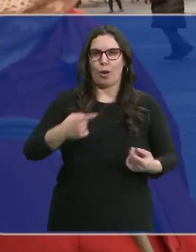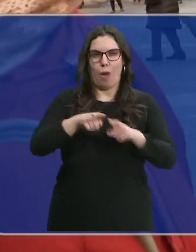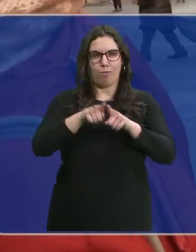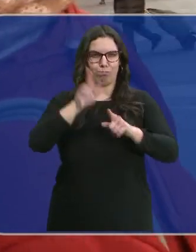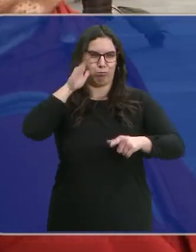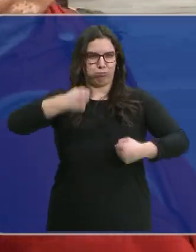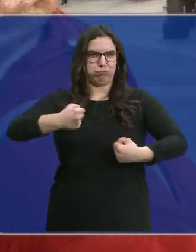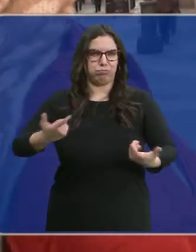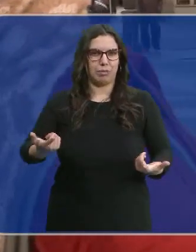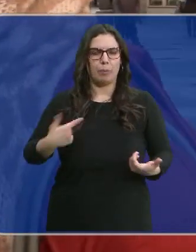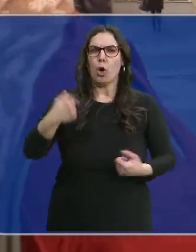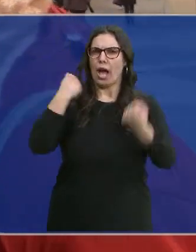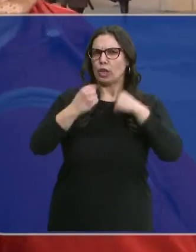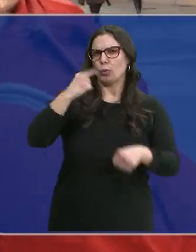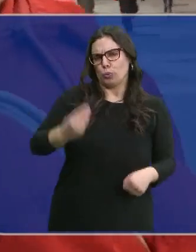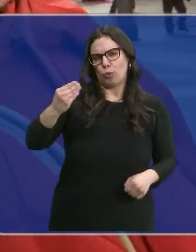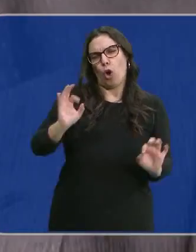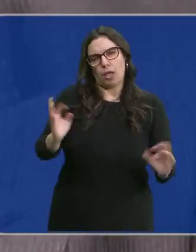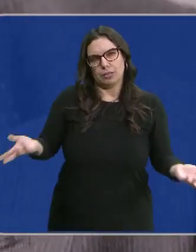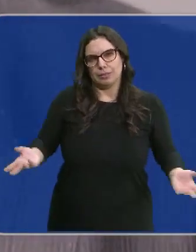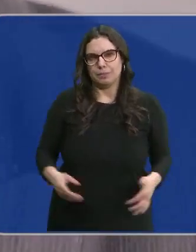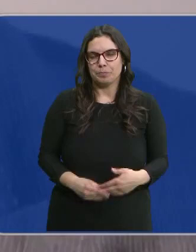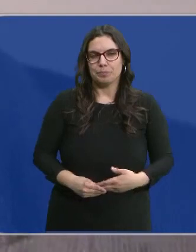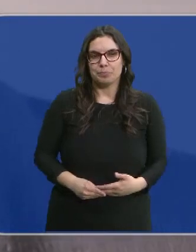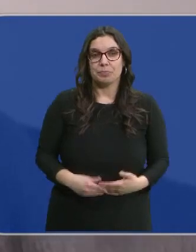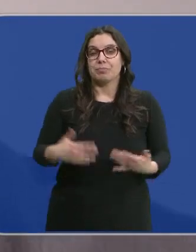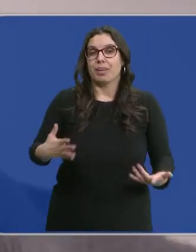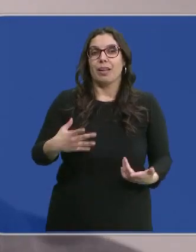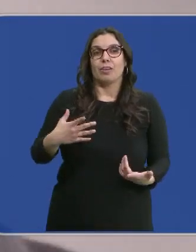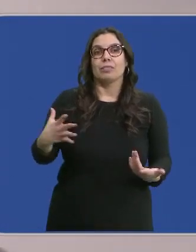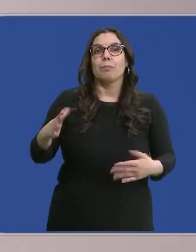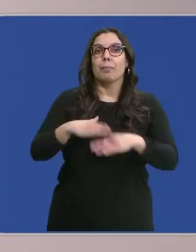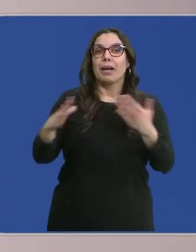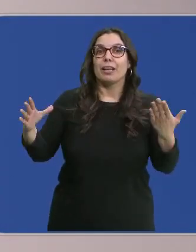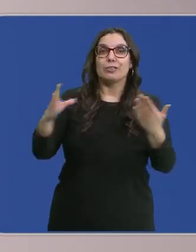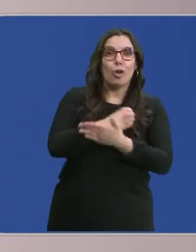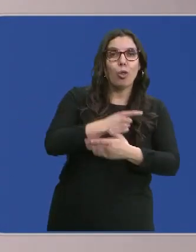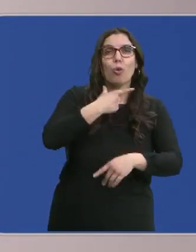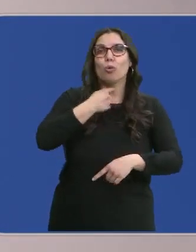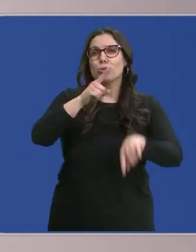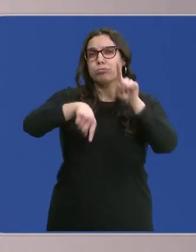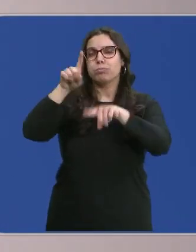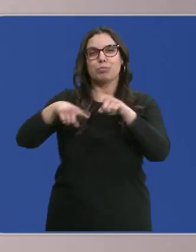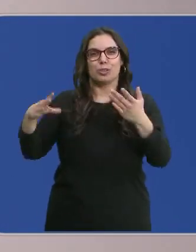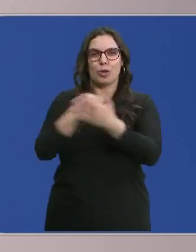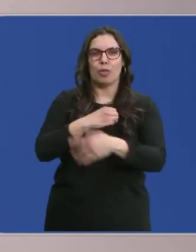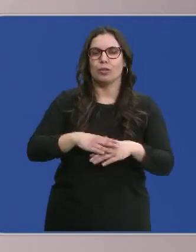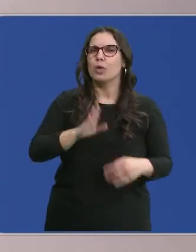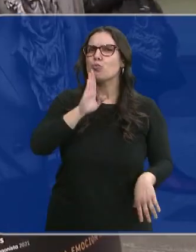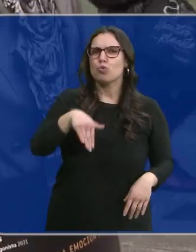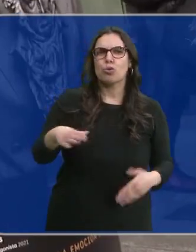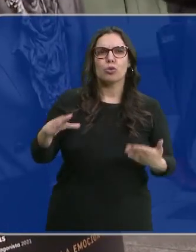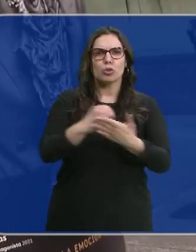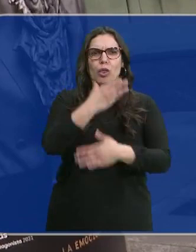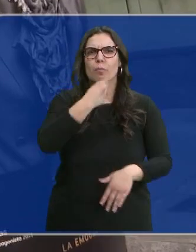brutote, pero es un actor muy bueno, las cosas como son. Y claro, para todos los públicos y todos los gustos. Son muy chulas todas,